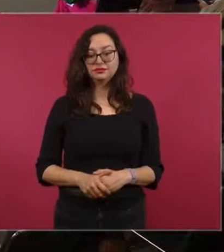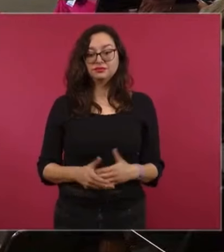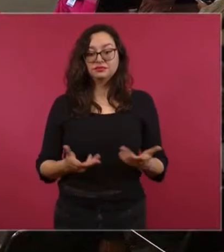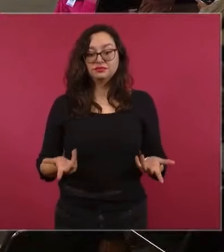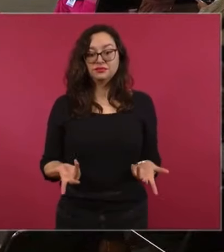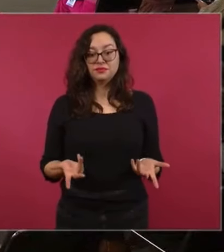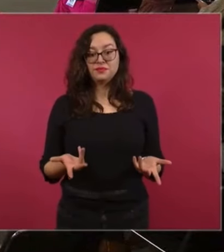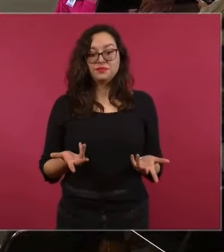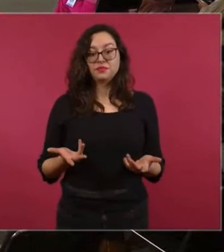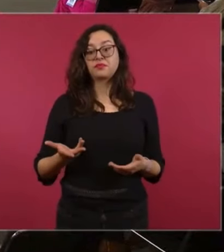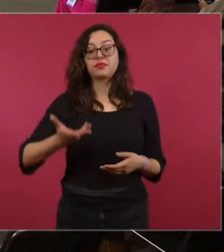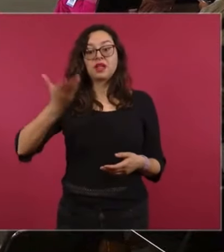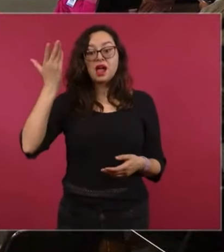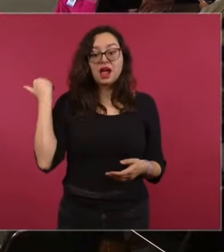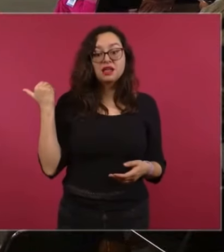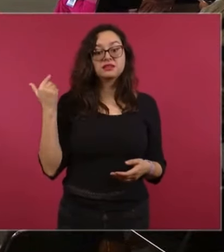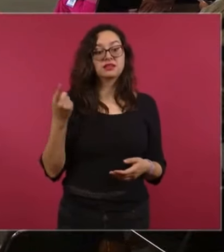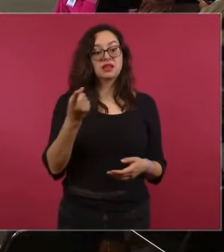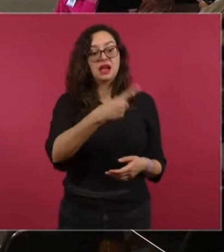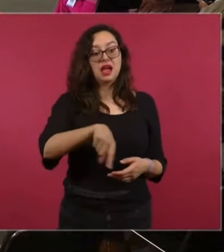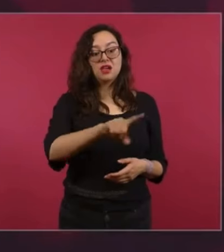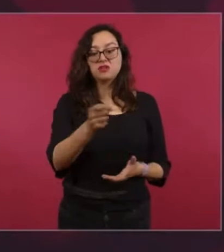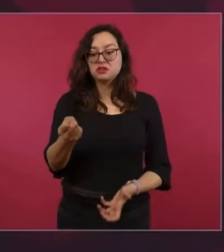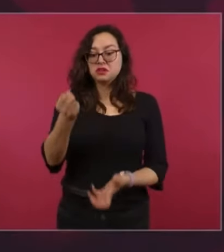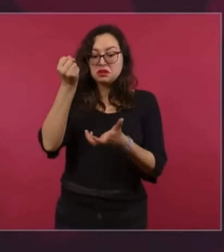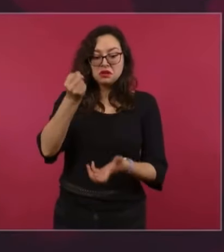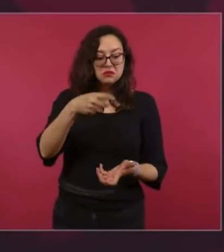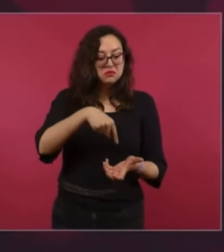tenga un propósito